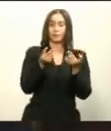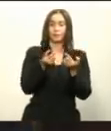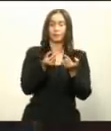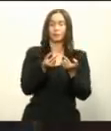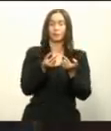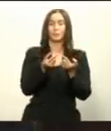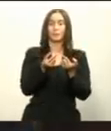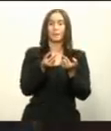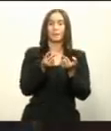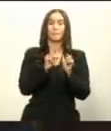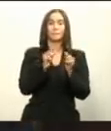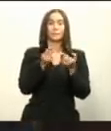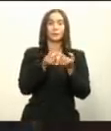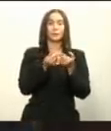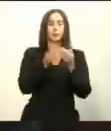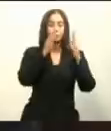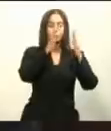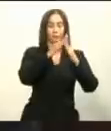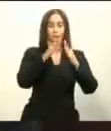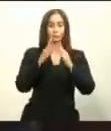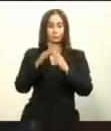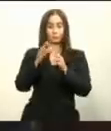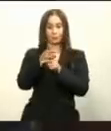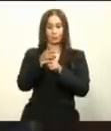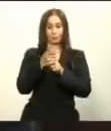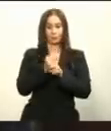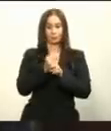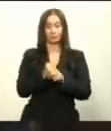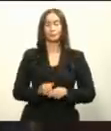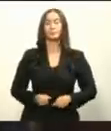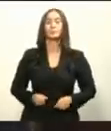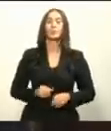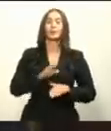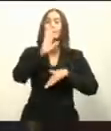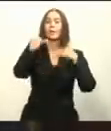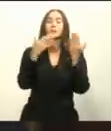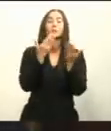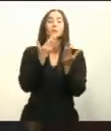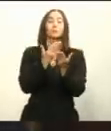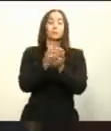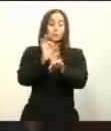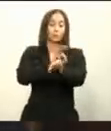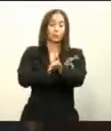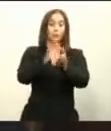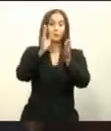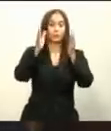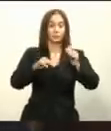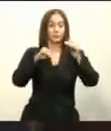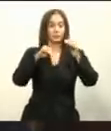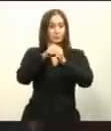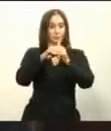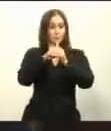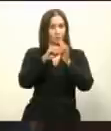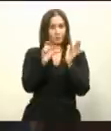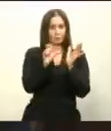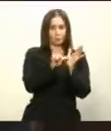Inmobiliaria Fideicomiso. A todos los altos funcionarios del Banco Central